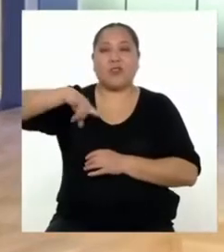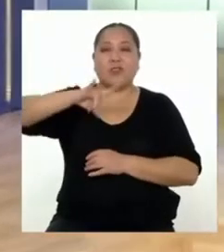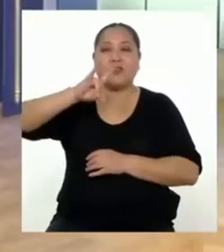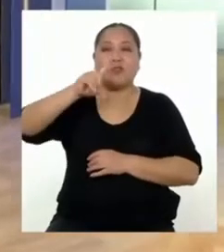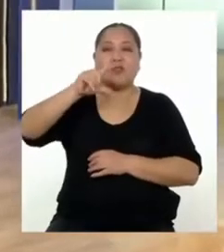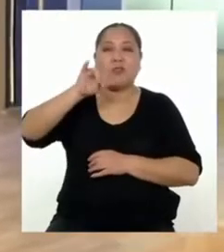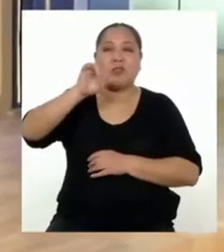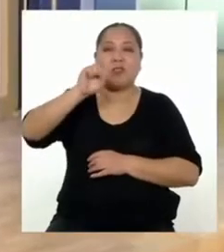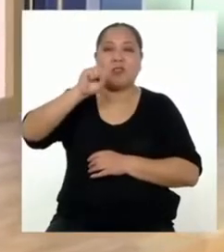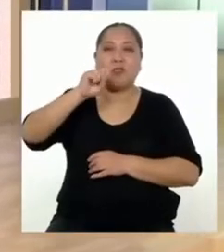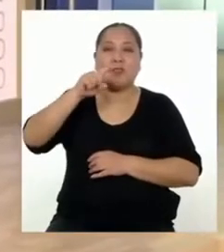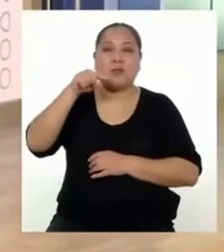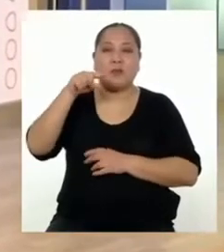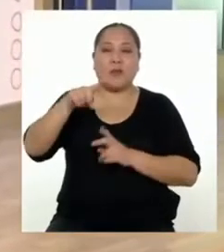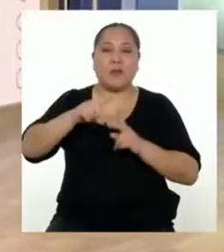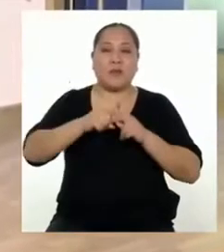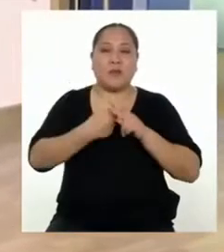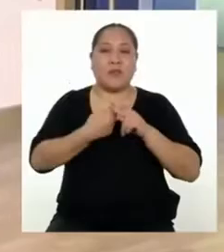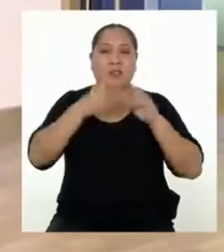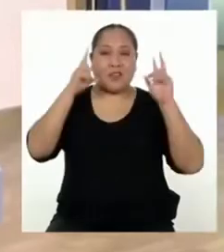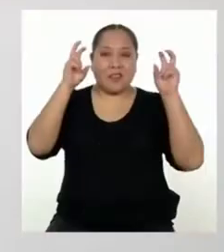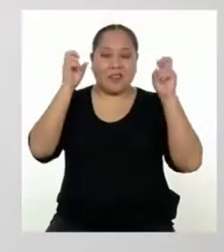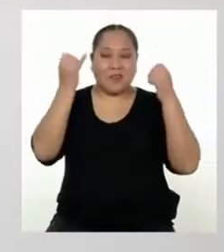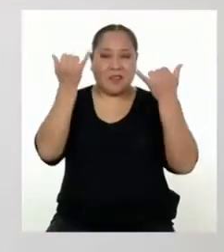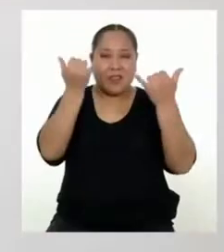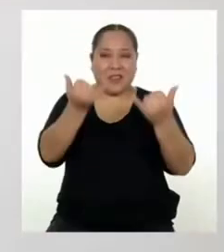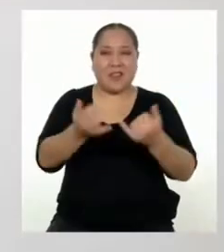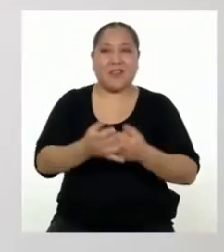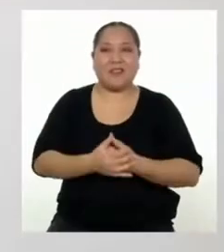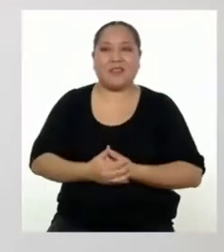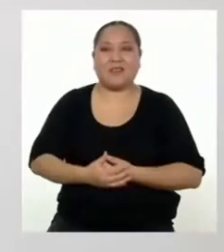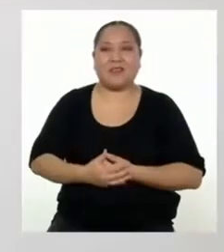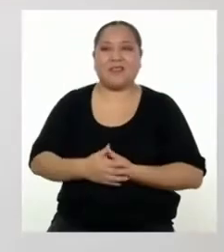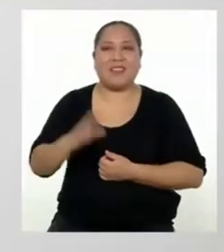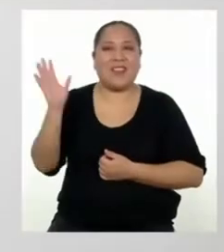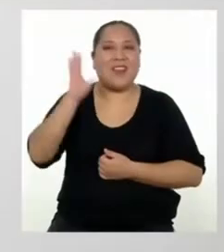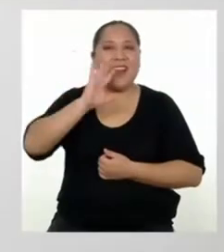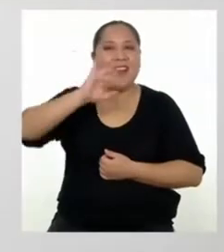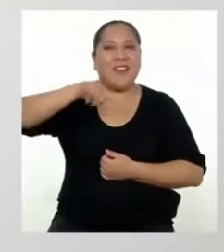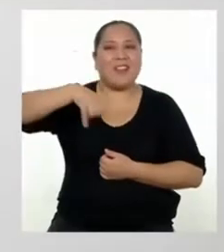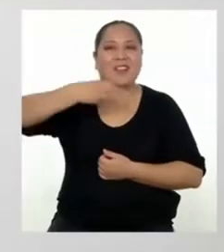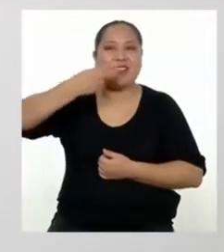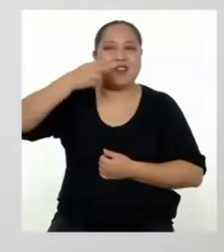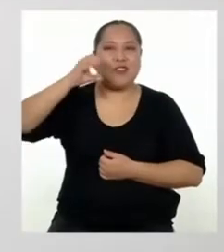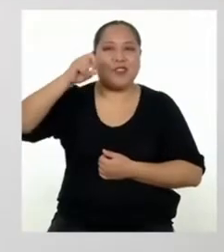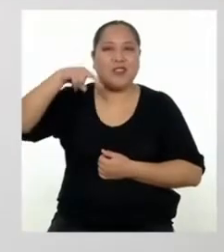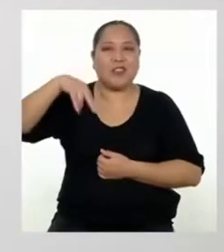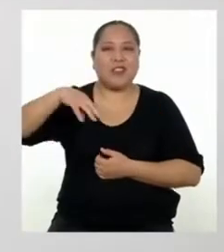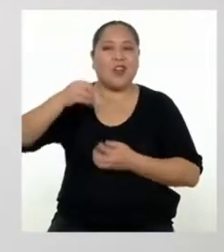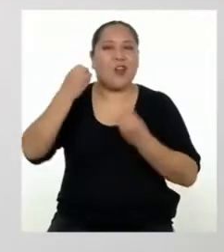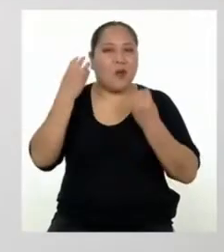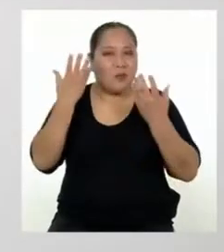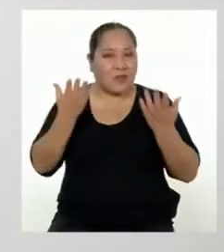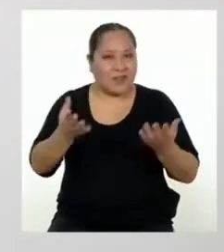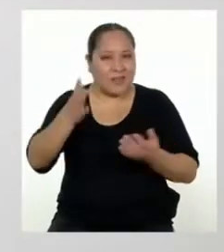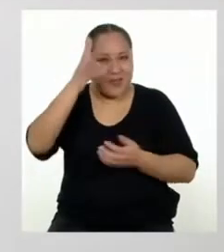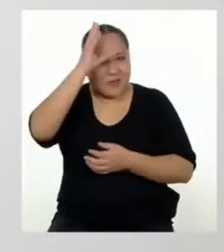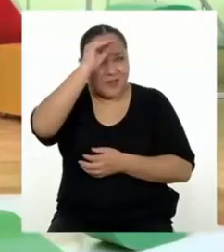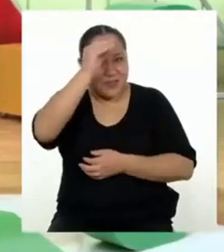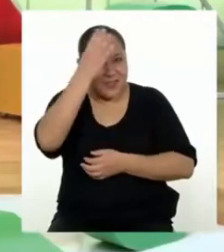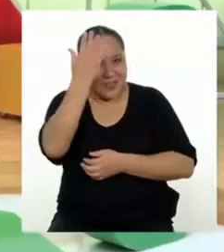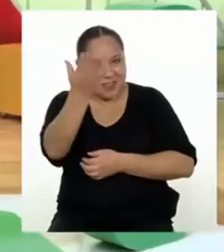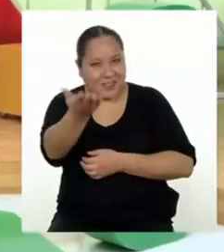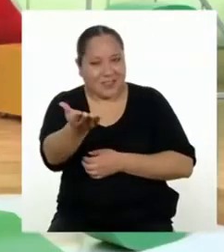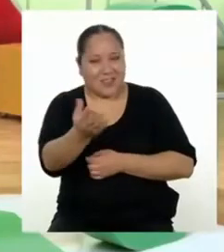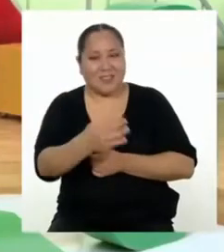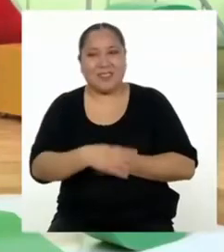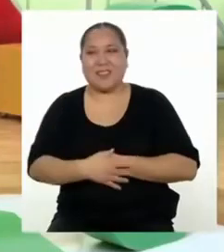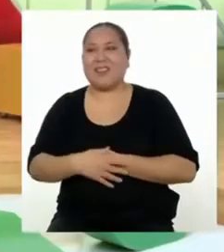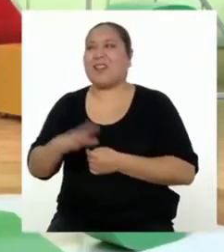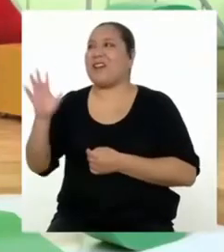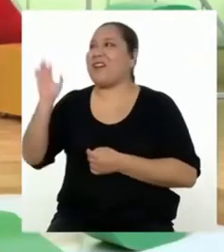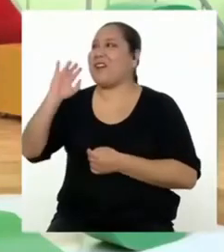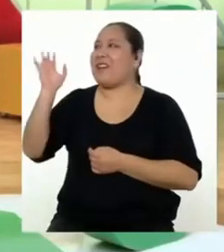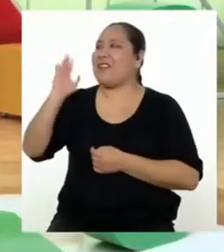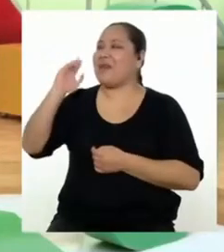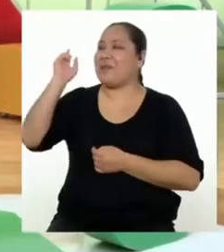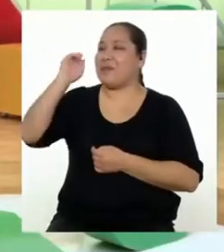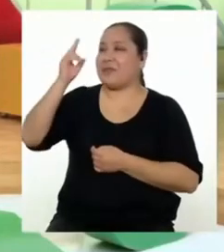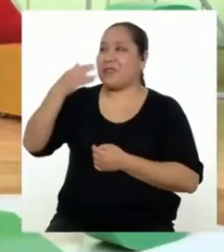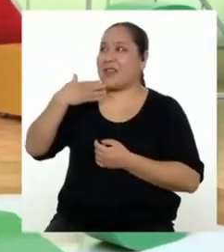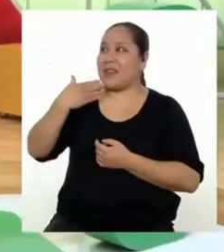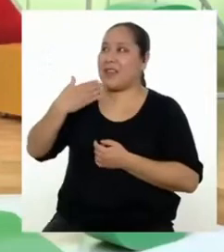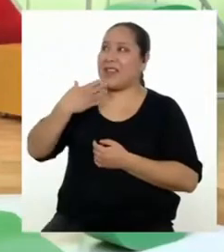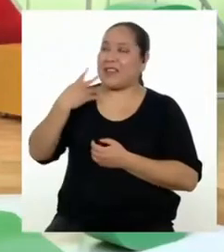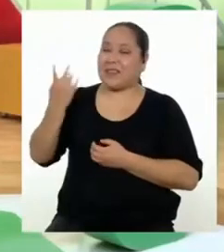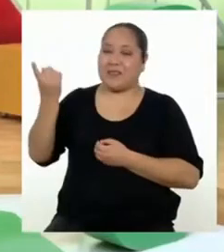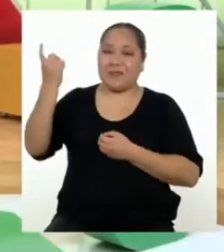para arrancar con el tema de hoy. Hola, Jonathan. ¿Cómo están chicas y chicos en casa? Buenas, profesora.